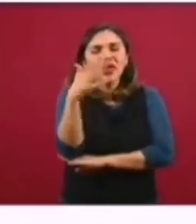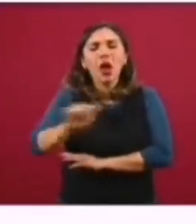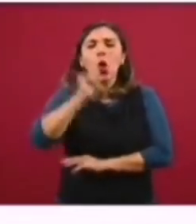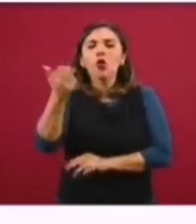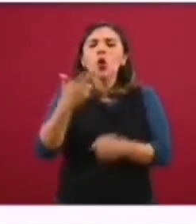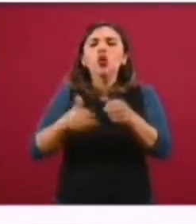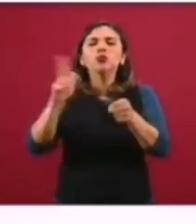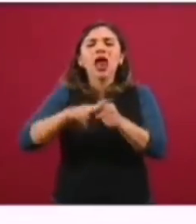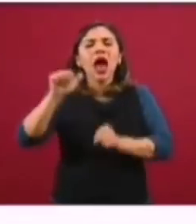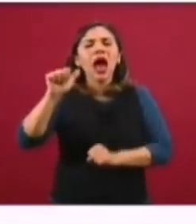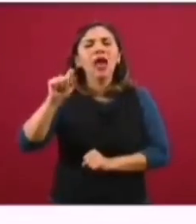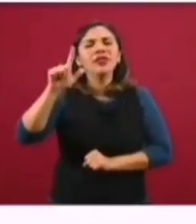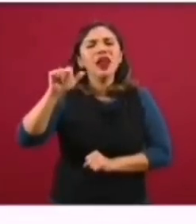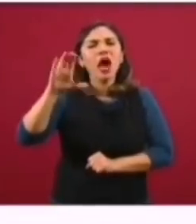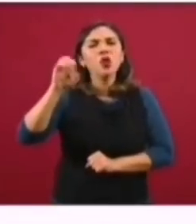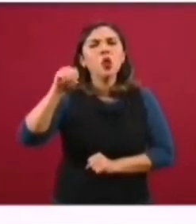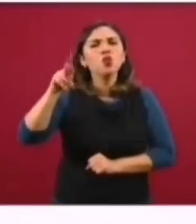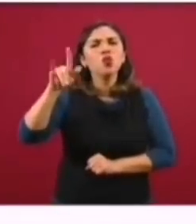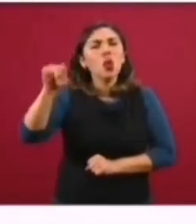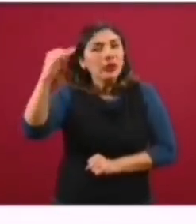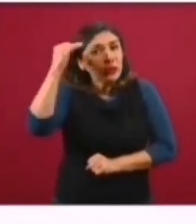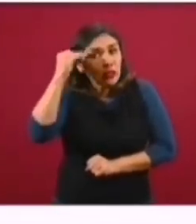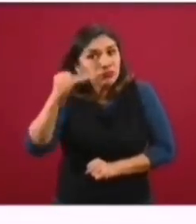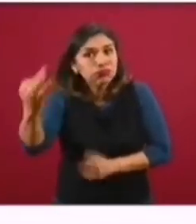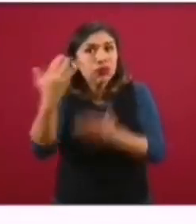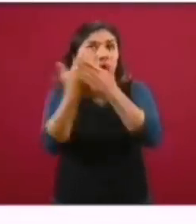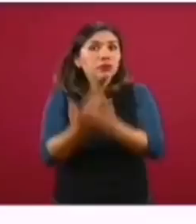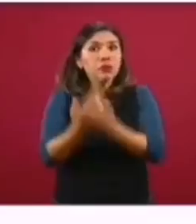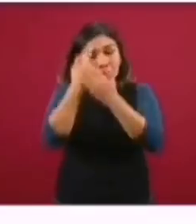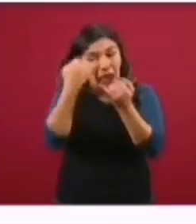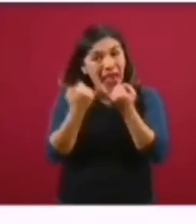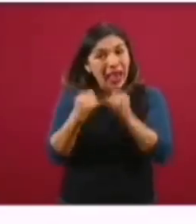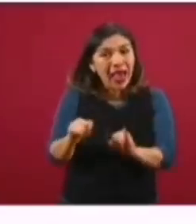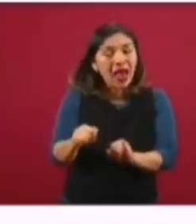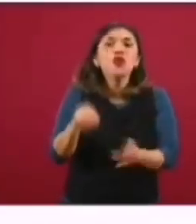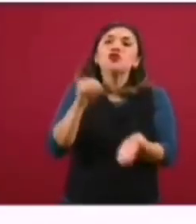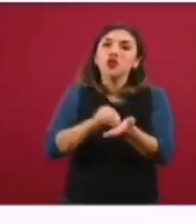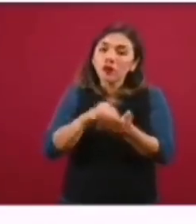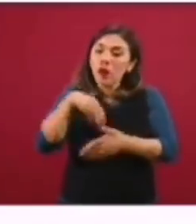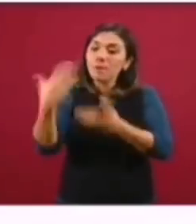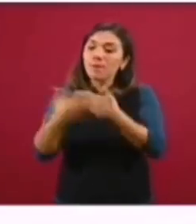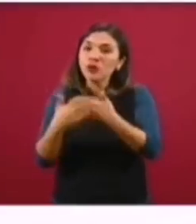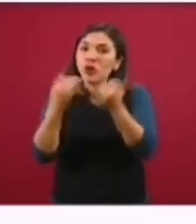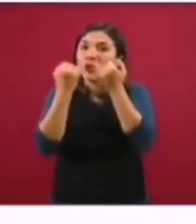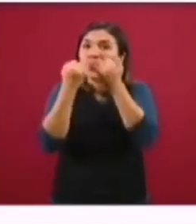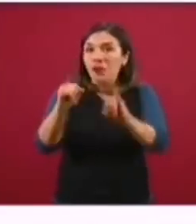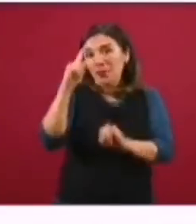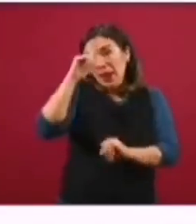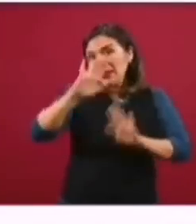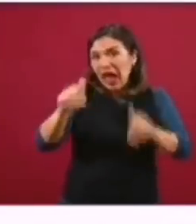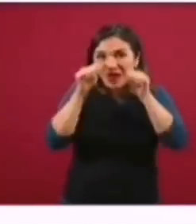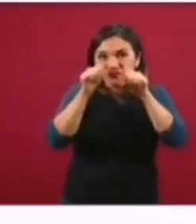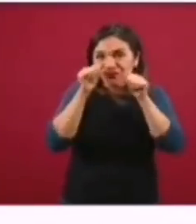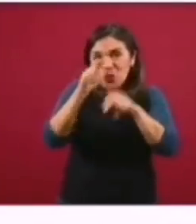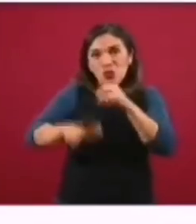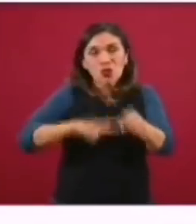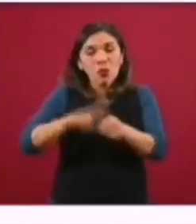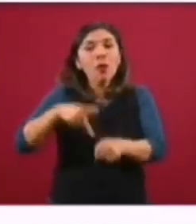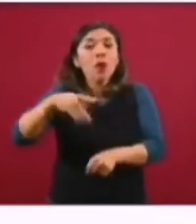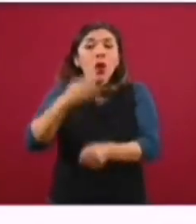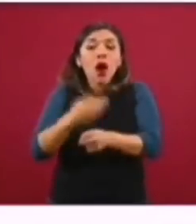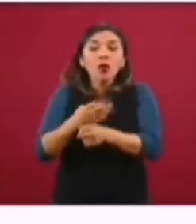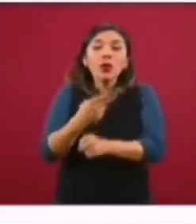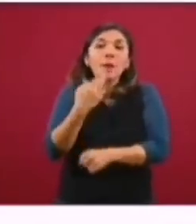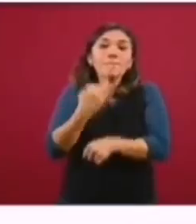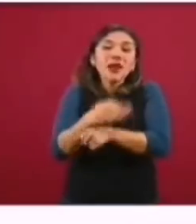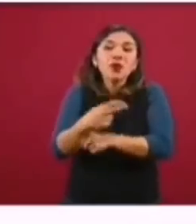de Tlacomulco, que llevaba mucho tiempo esperando su apertura y todavía se va a inaugurar para sus servicios regulares, pero que utilizamos